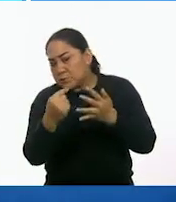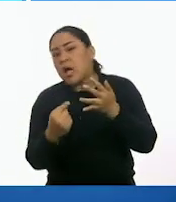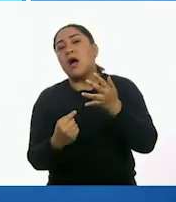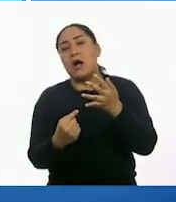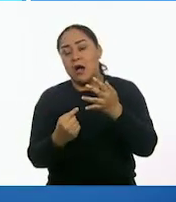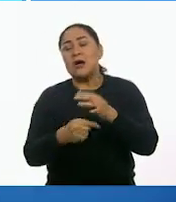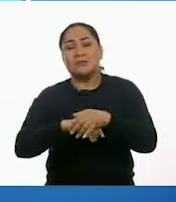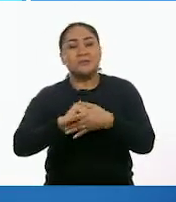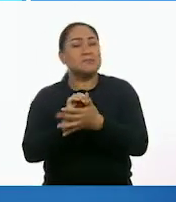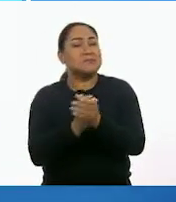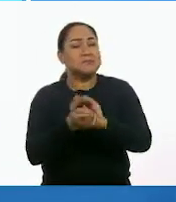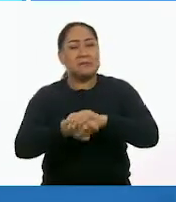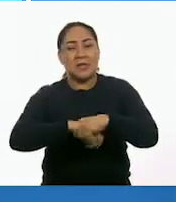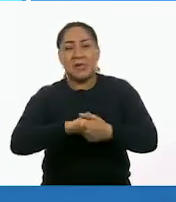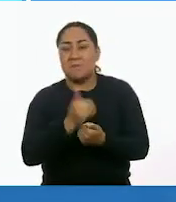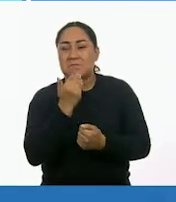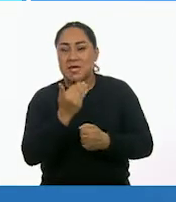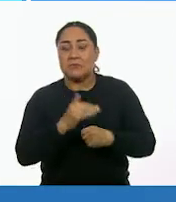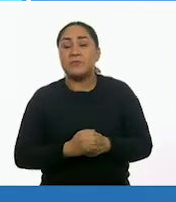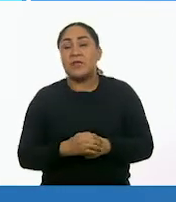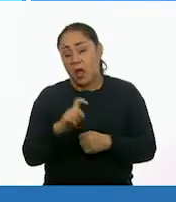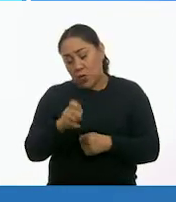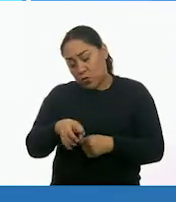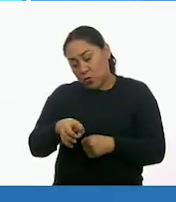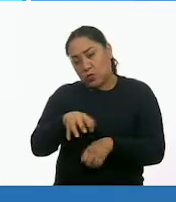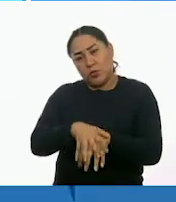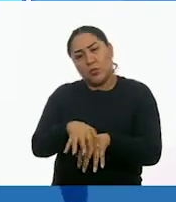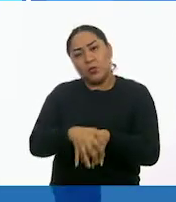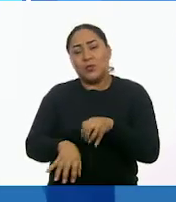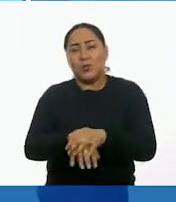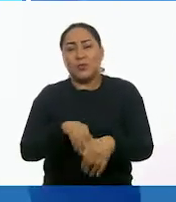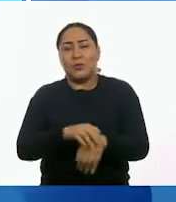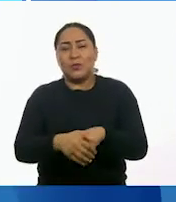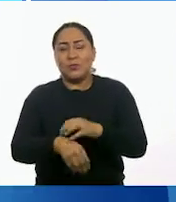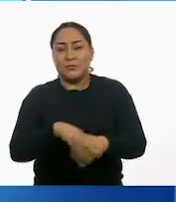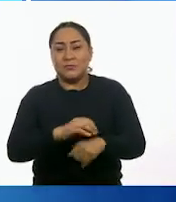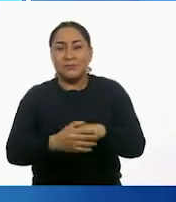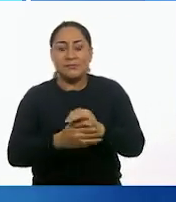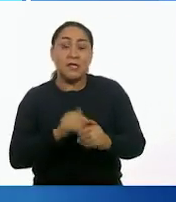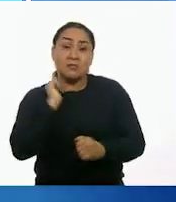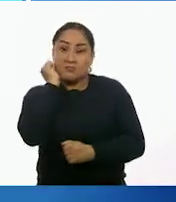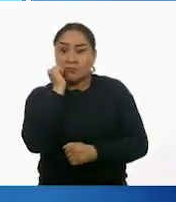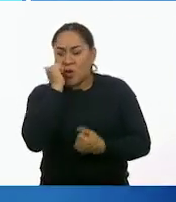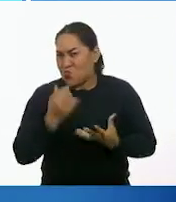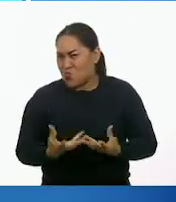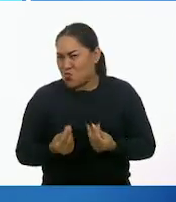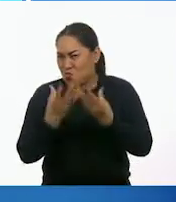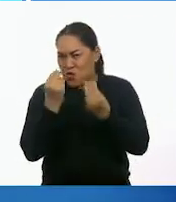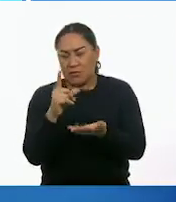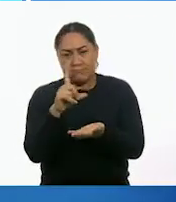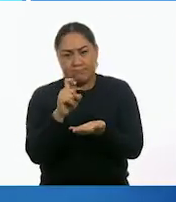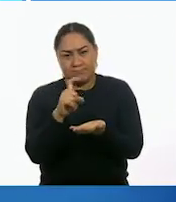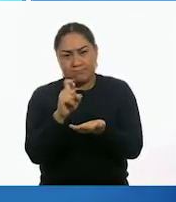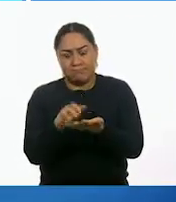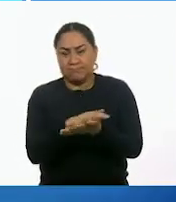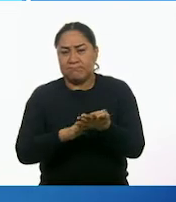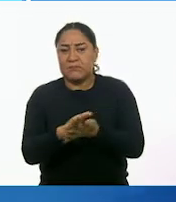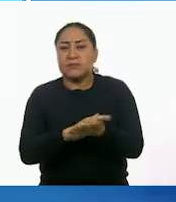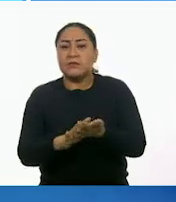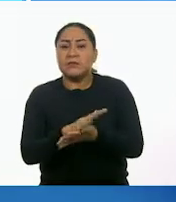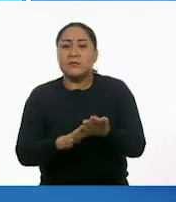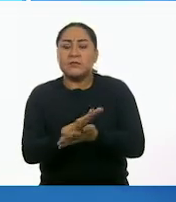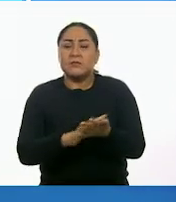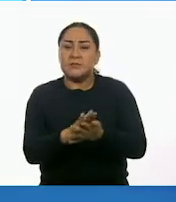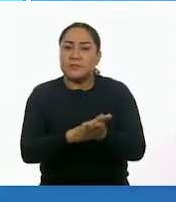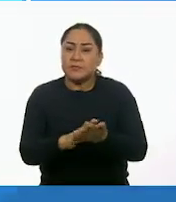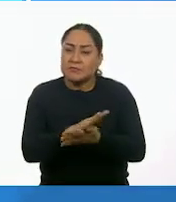hacerlo correctamente. Moja tus manos. Usa suficiente jabón. Frota tus palmas